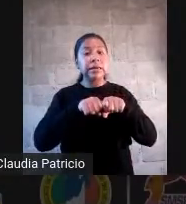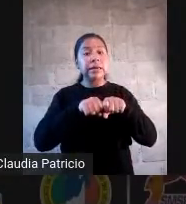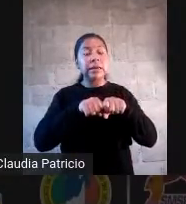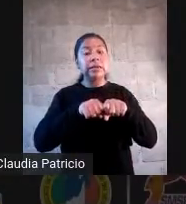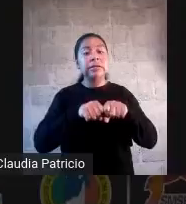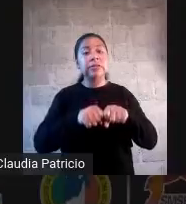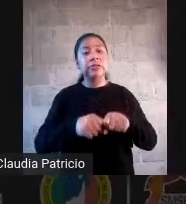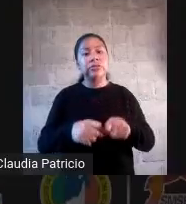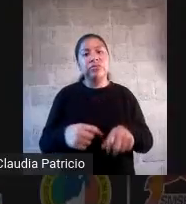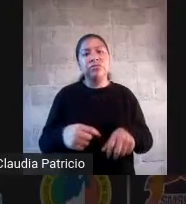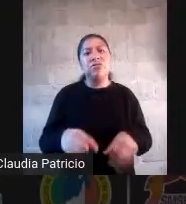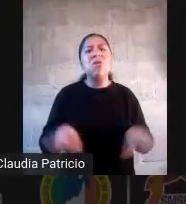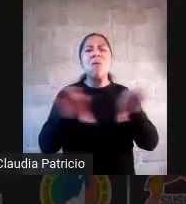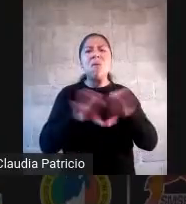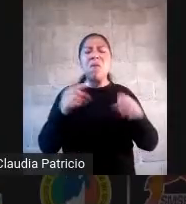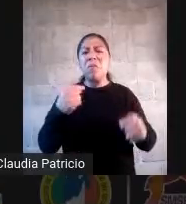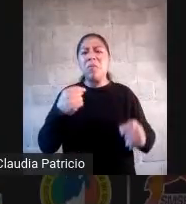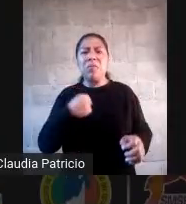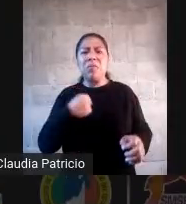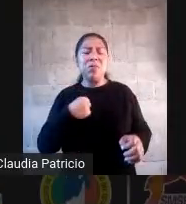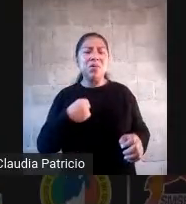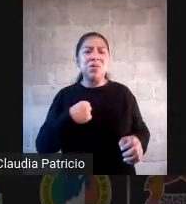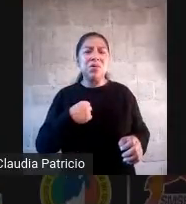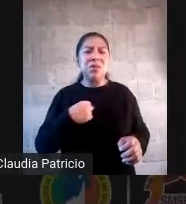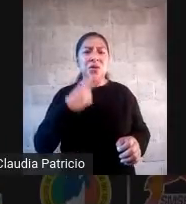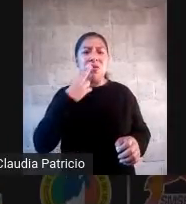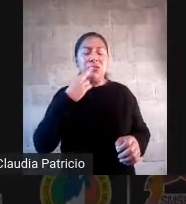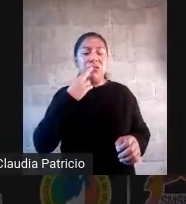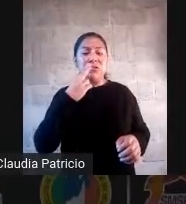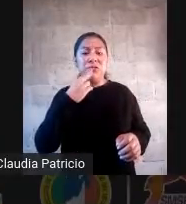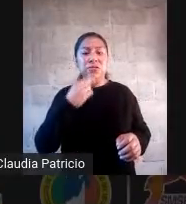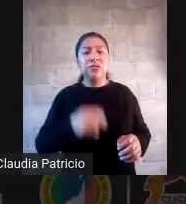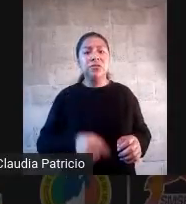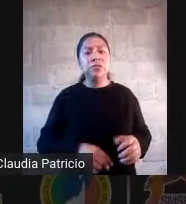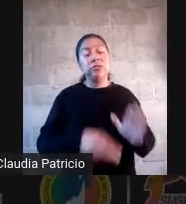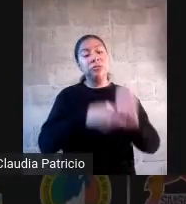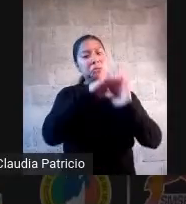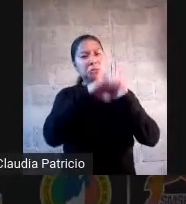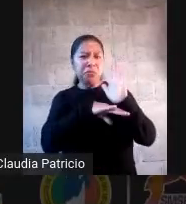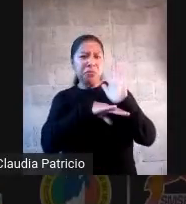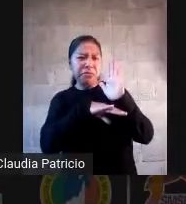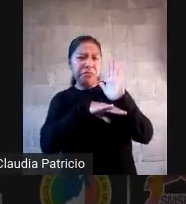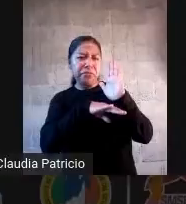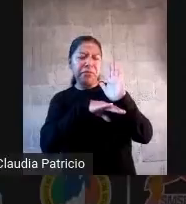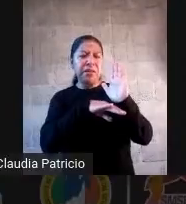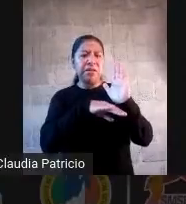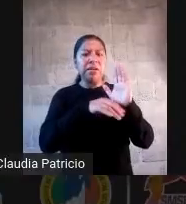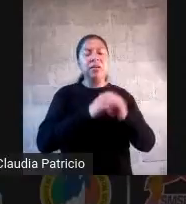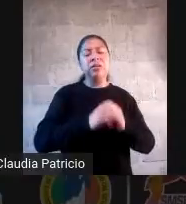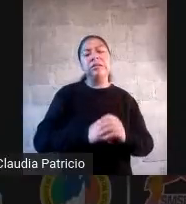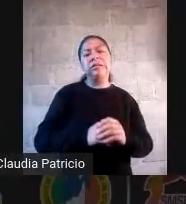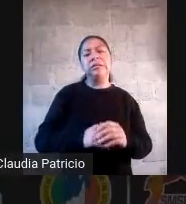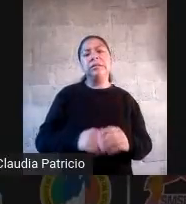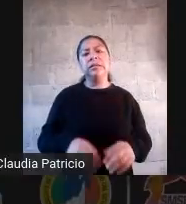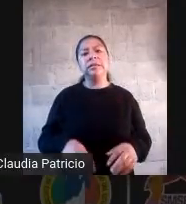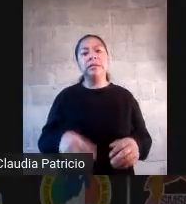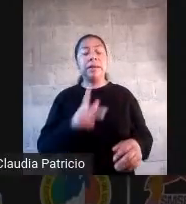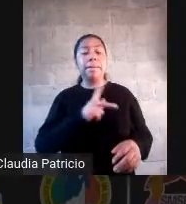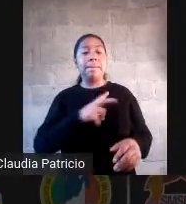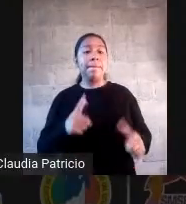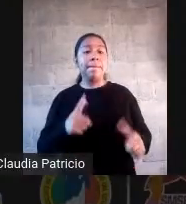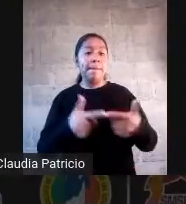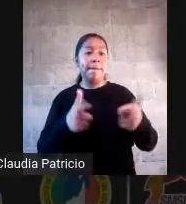formativo a mis resultados. Bueno, estoy ahorita iniciando un ciclo escolar, tarde que temprano, voy a tener que hacer una